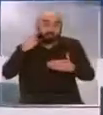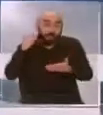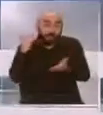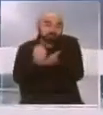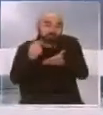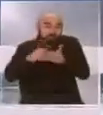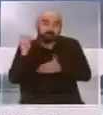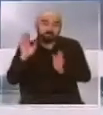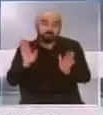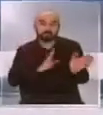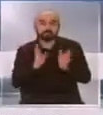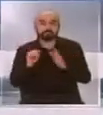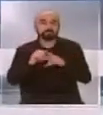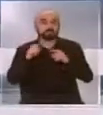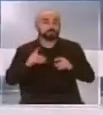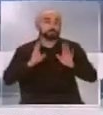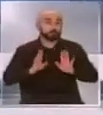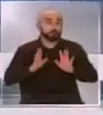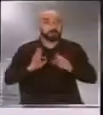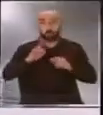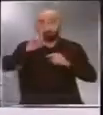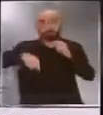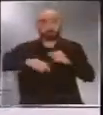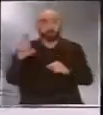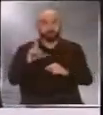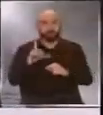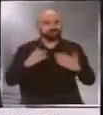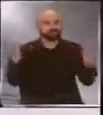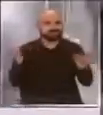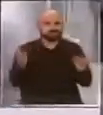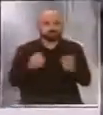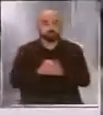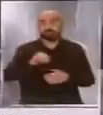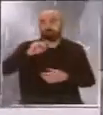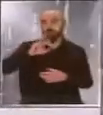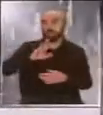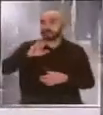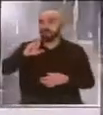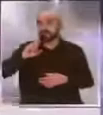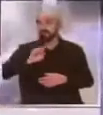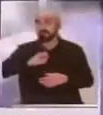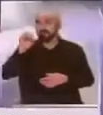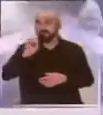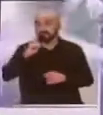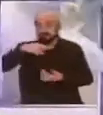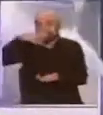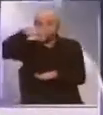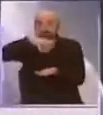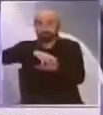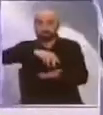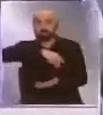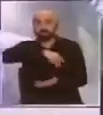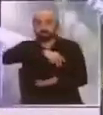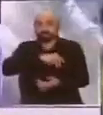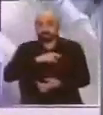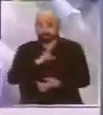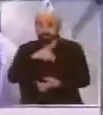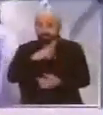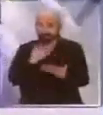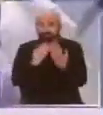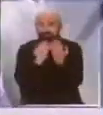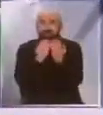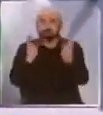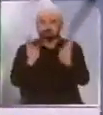preocupación por lo que ocurre el próximo lunes, jornada en la que el 97% de la región metropolitana estará desconfinada.